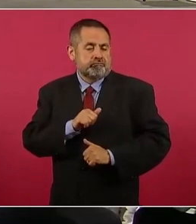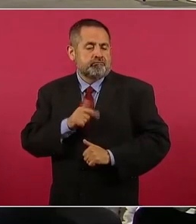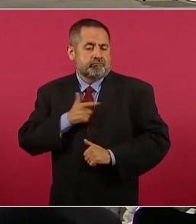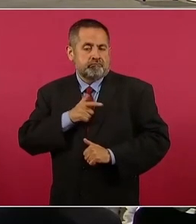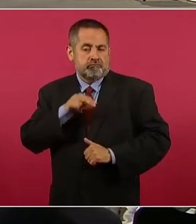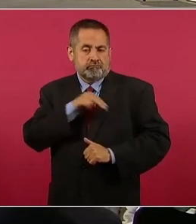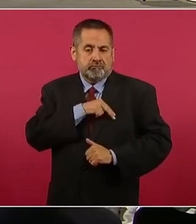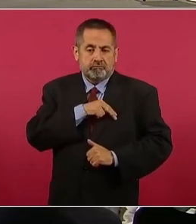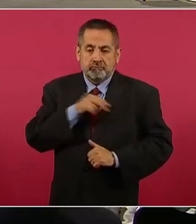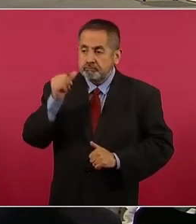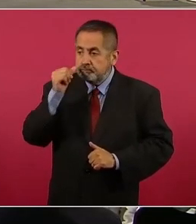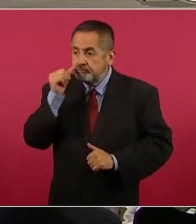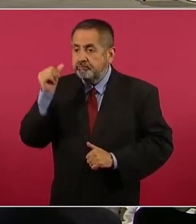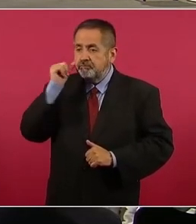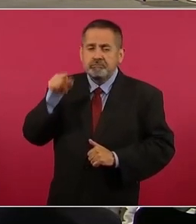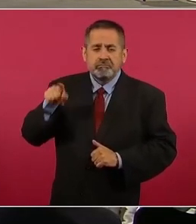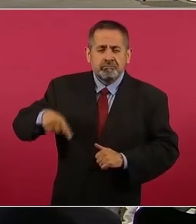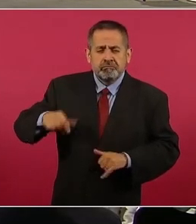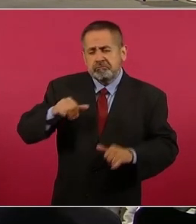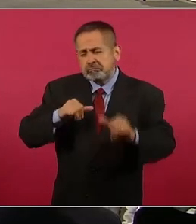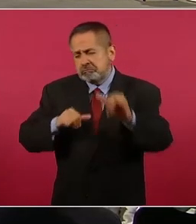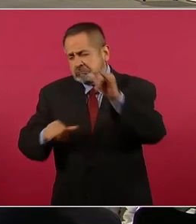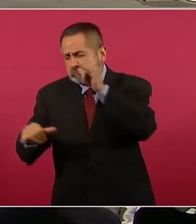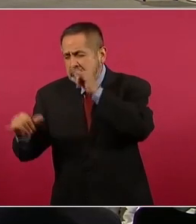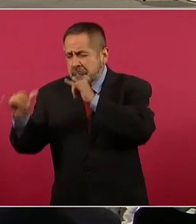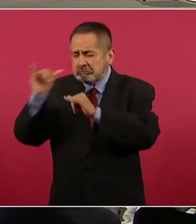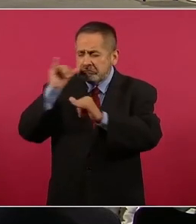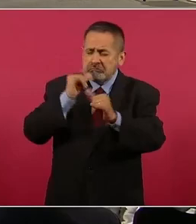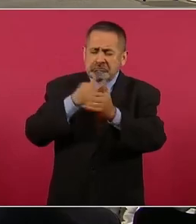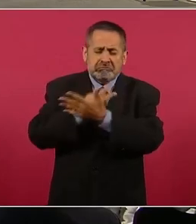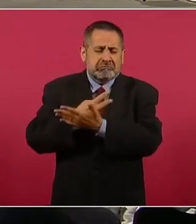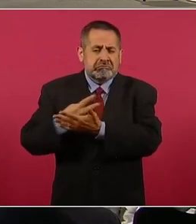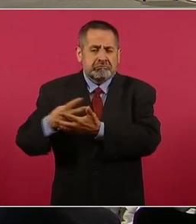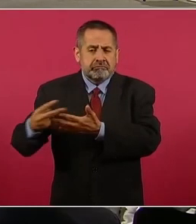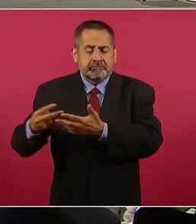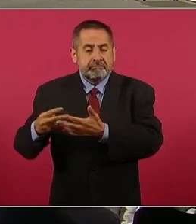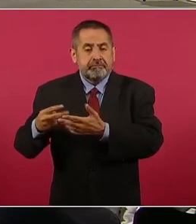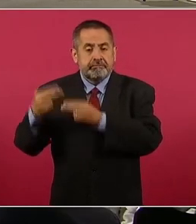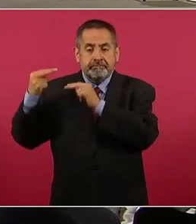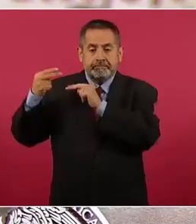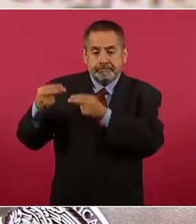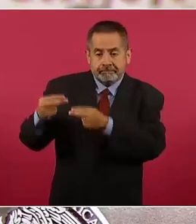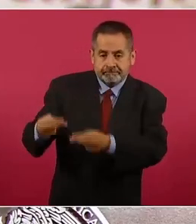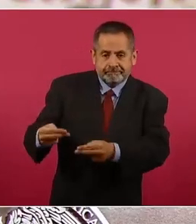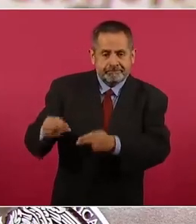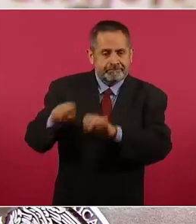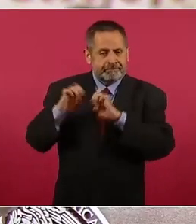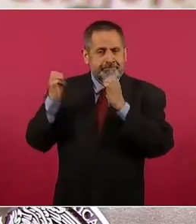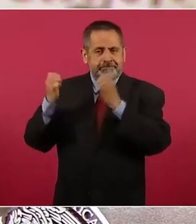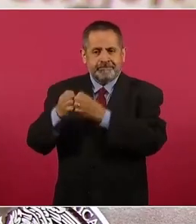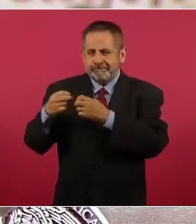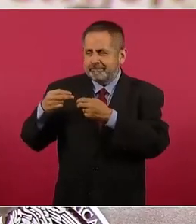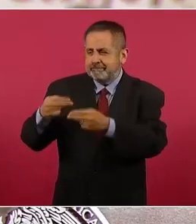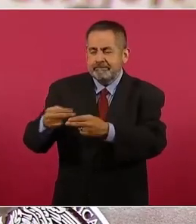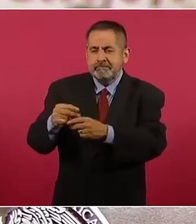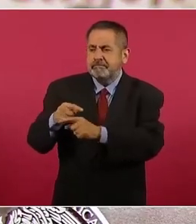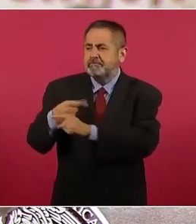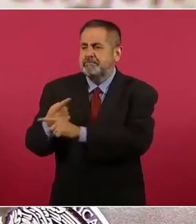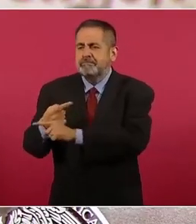el día de ayer se alcoholizaron en el contel y en el área de gradas violaron entre varios a sus compañeras.